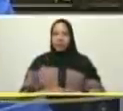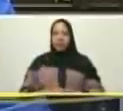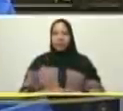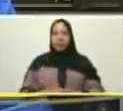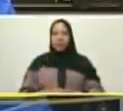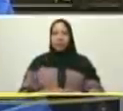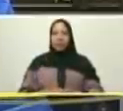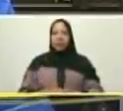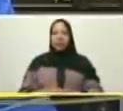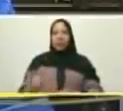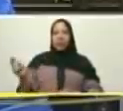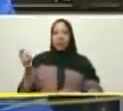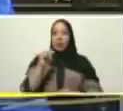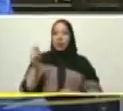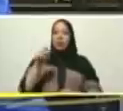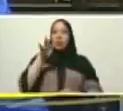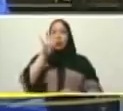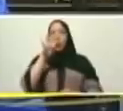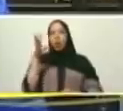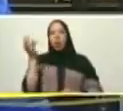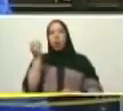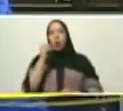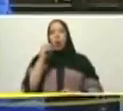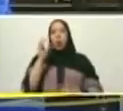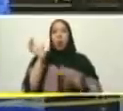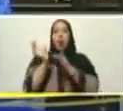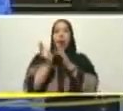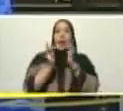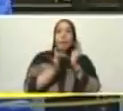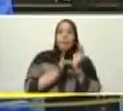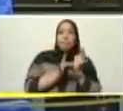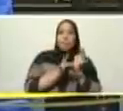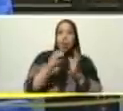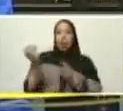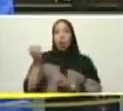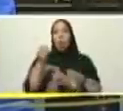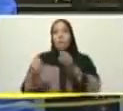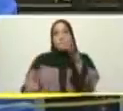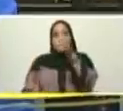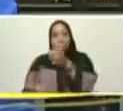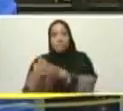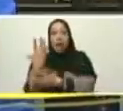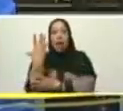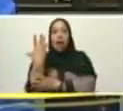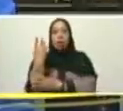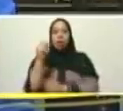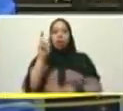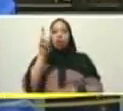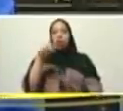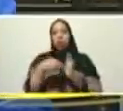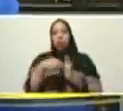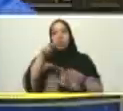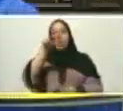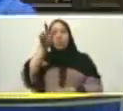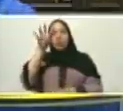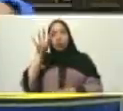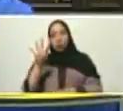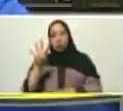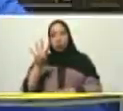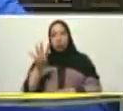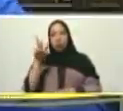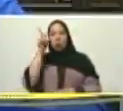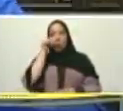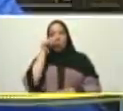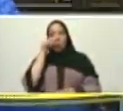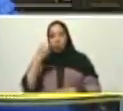en el mes cuatro o cinco abril o mayo del dos mil veinticuatro esta mano que ustedes ven aquí de este hombre